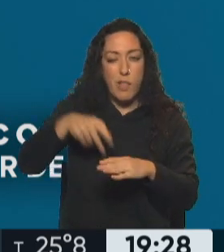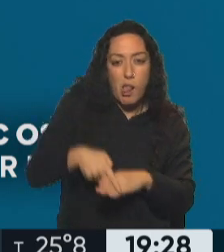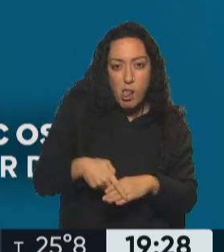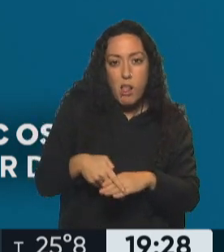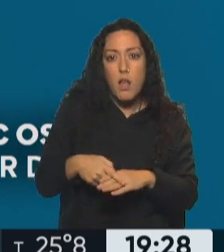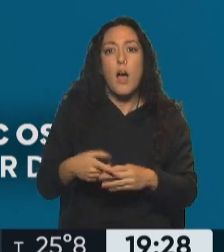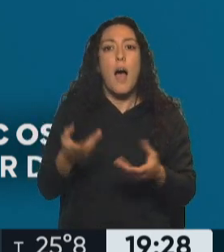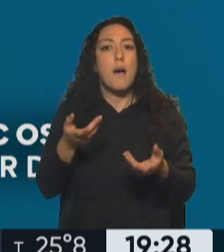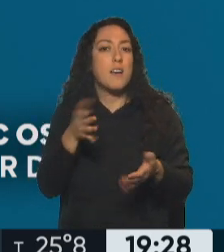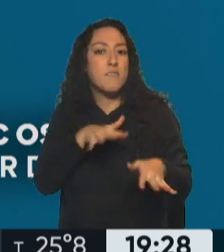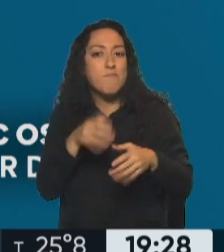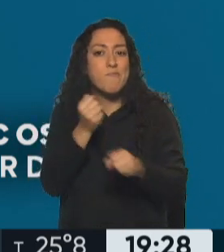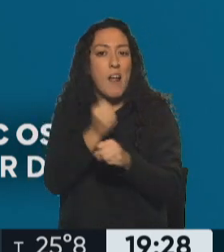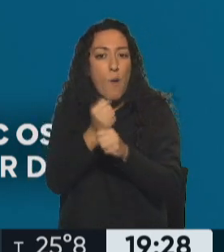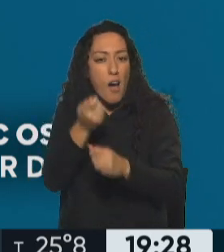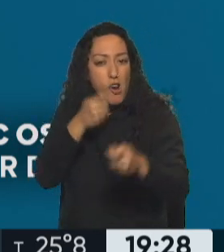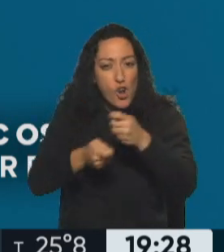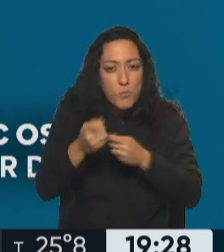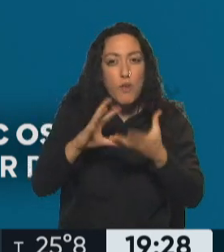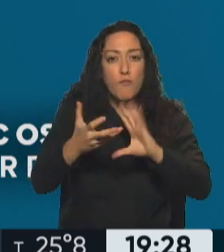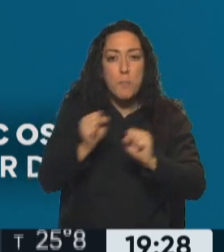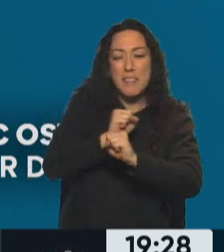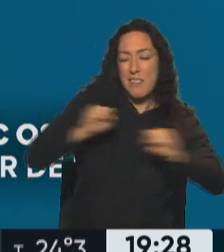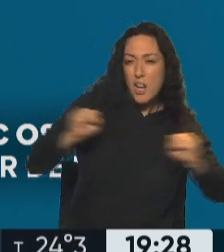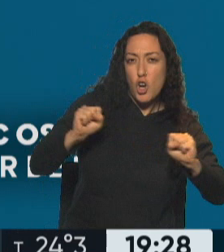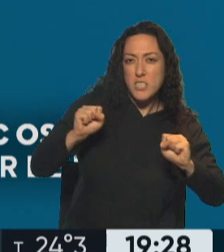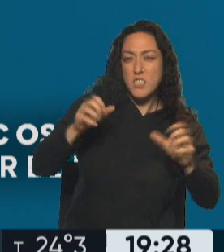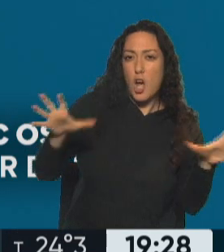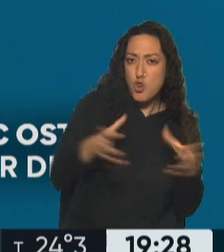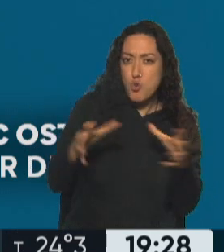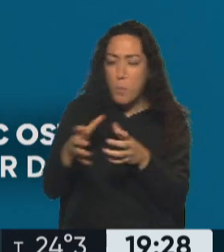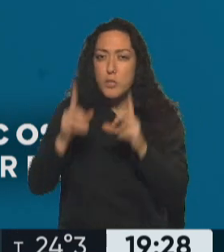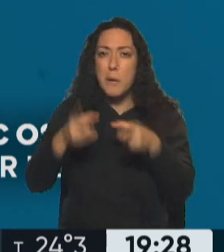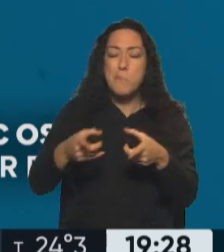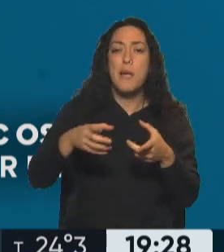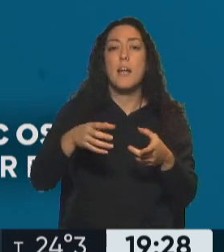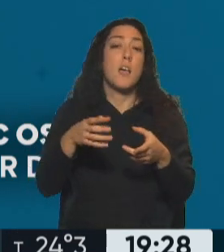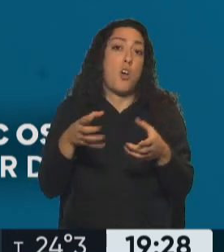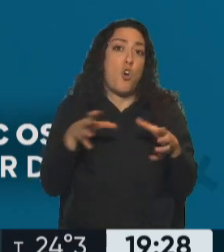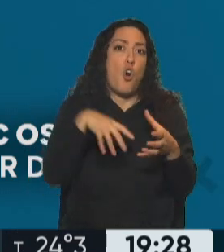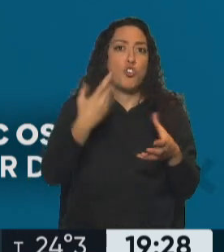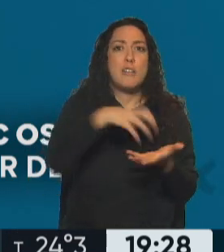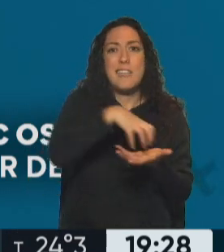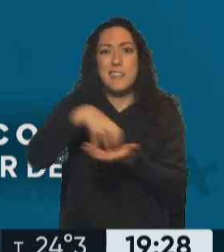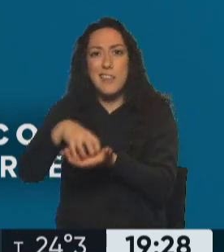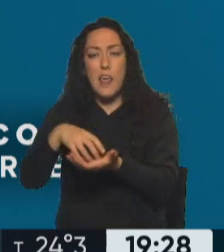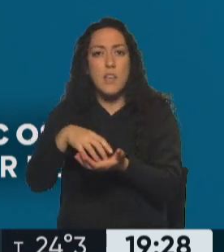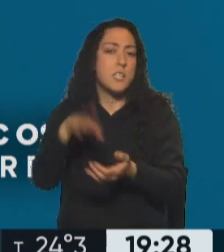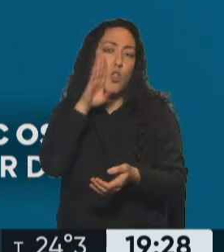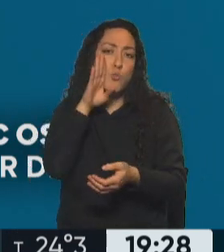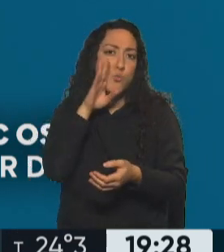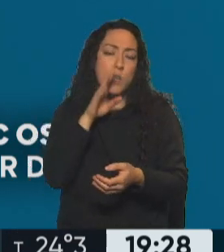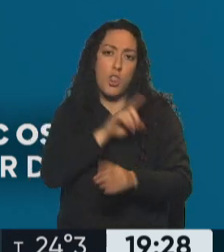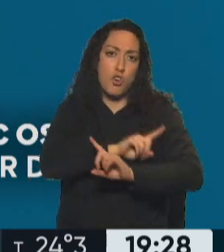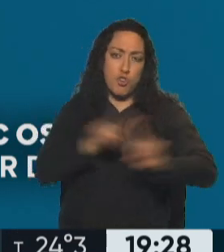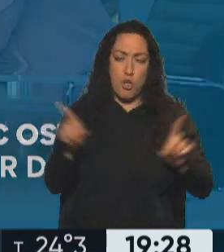incluyendo sus lazos con organizaciones terroristas y otras entidades sancionadas por los Estados Unidos. Por eso no va a poder